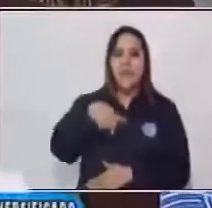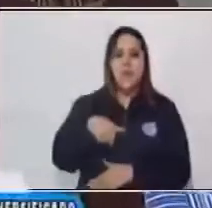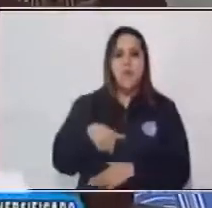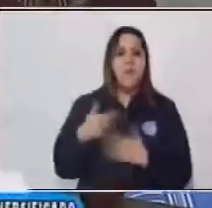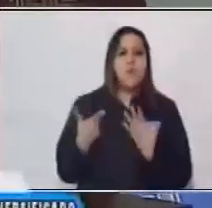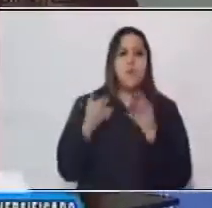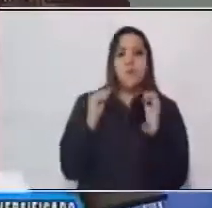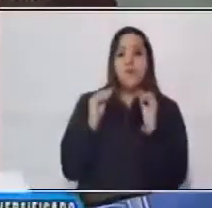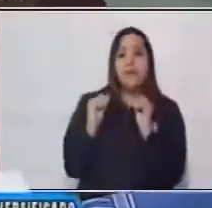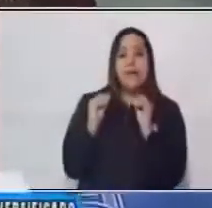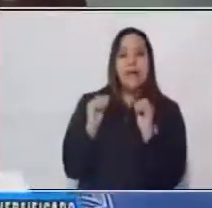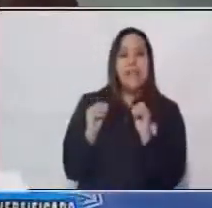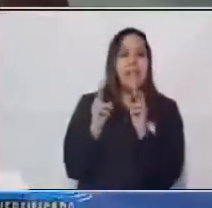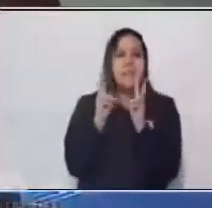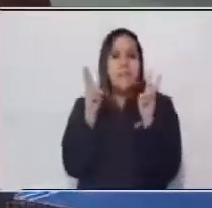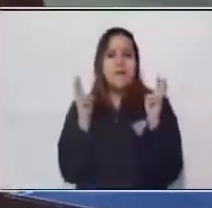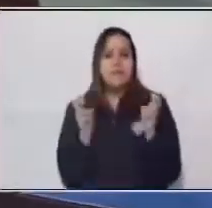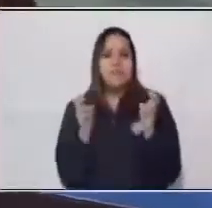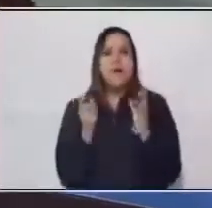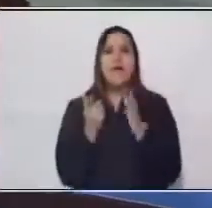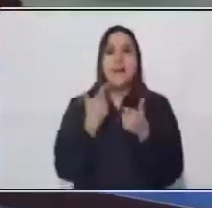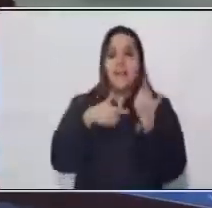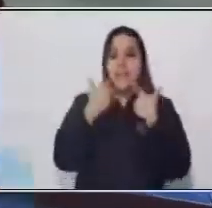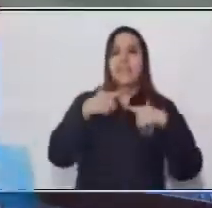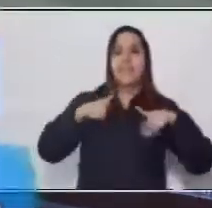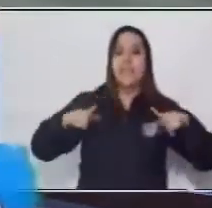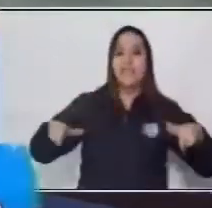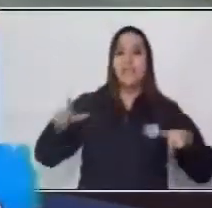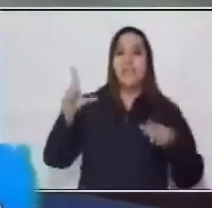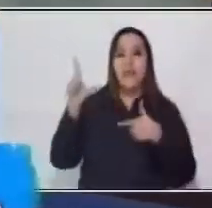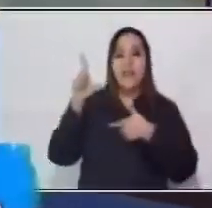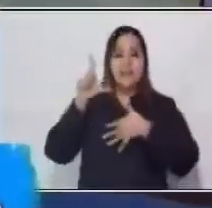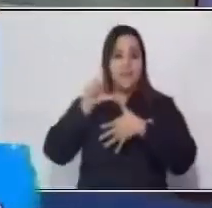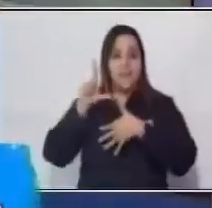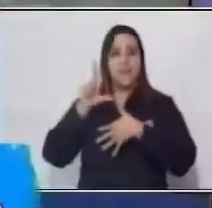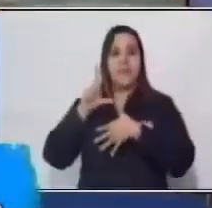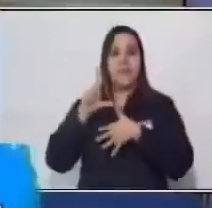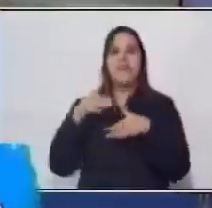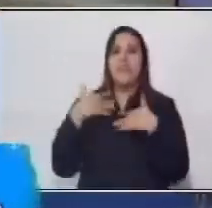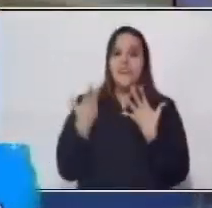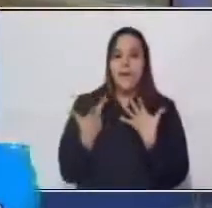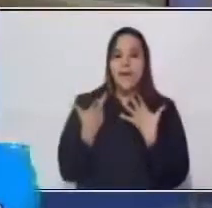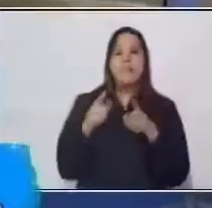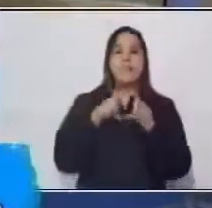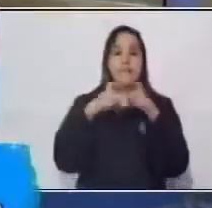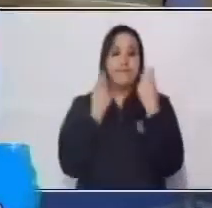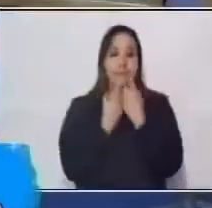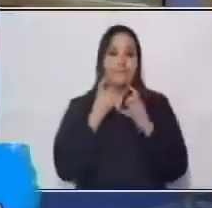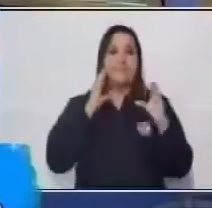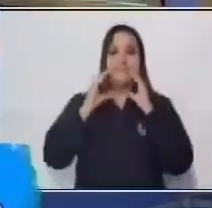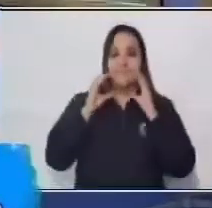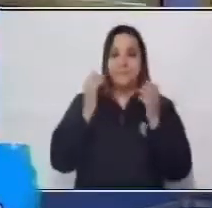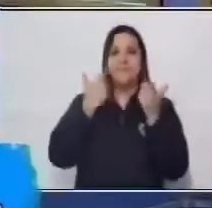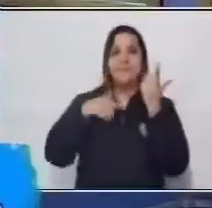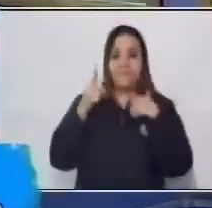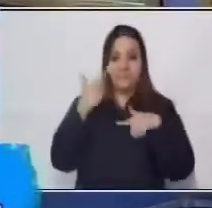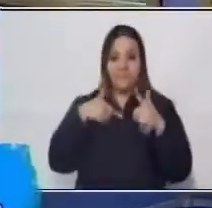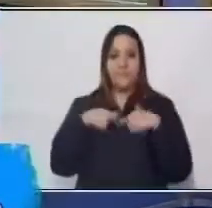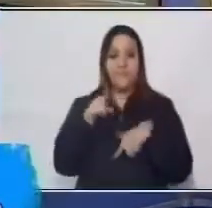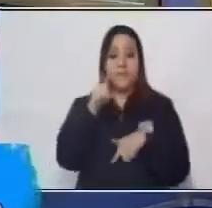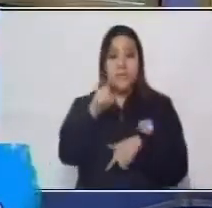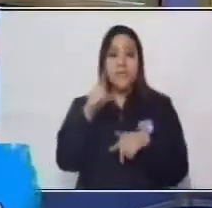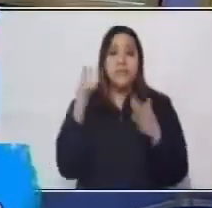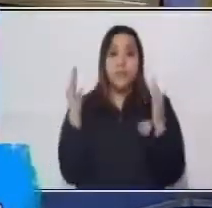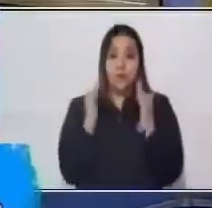desarrollaré el tema Literatura Hispanoamericana del área de Comunicación y Lenguaje. Si en